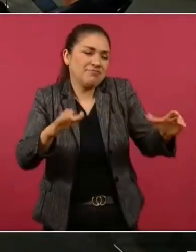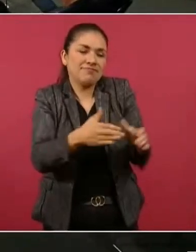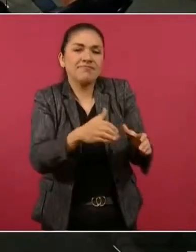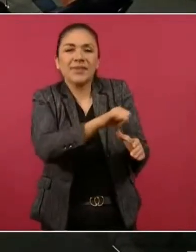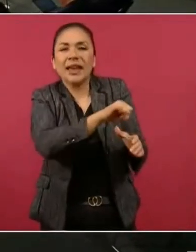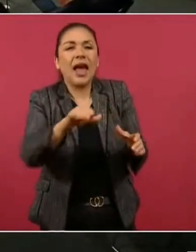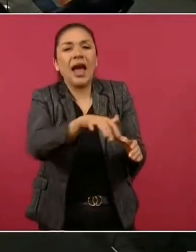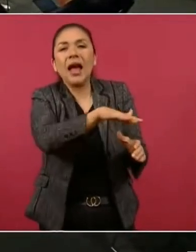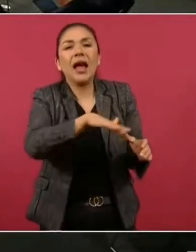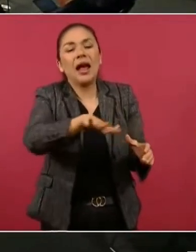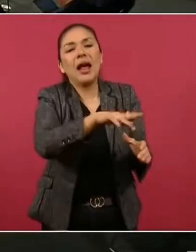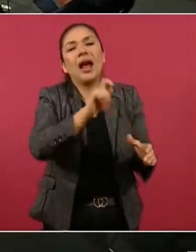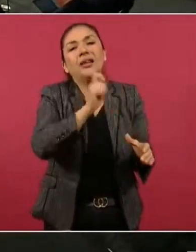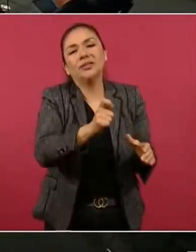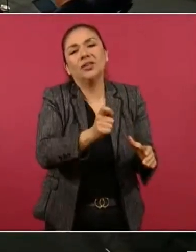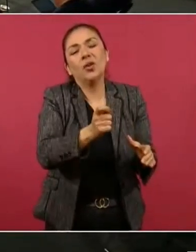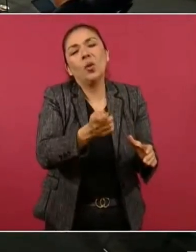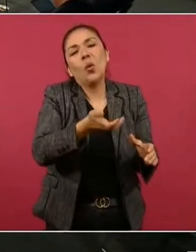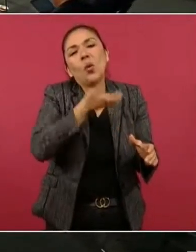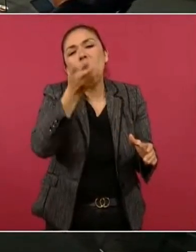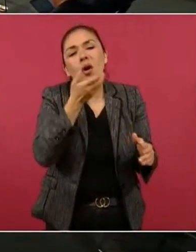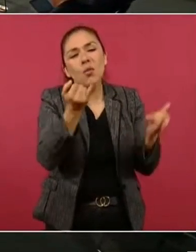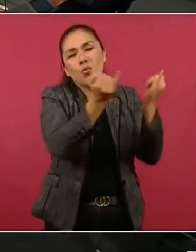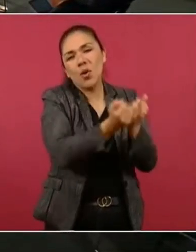conservador